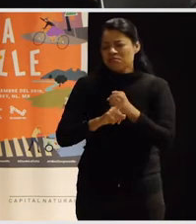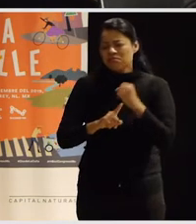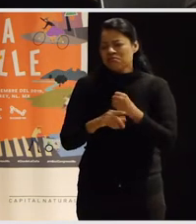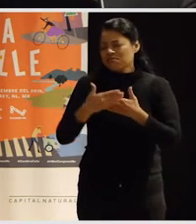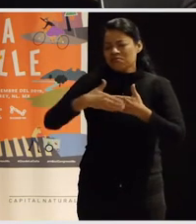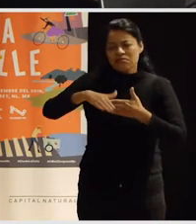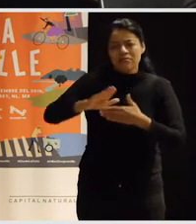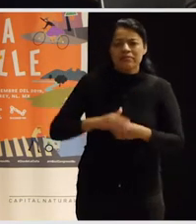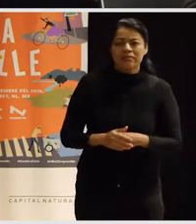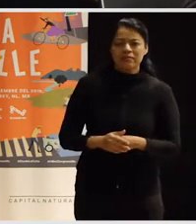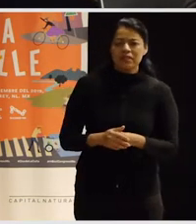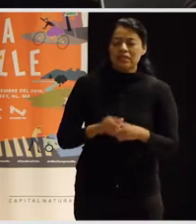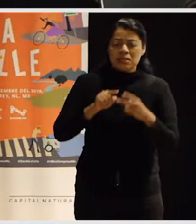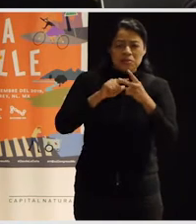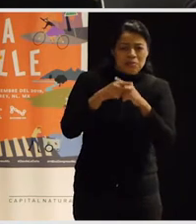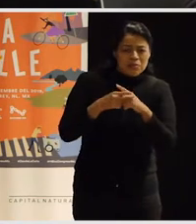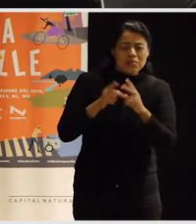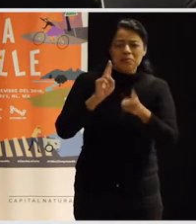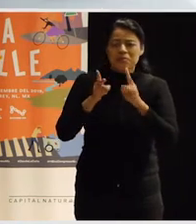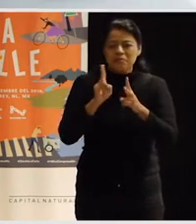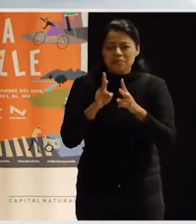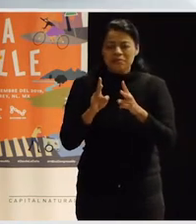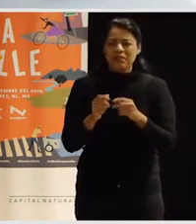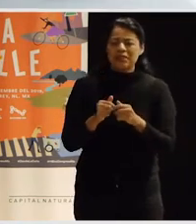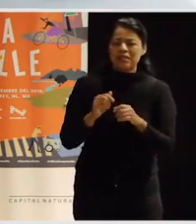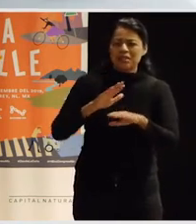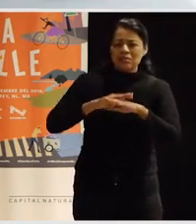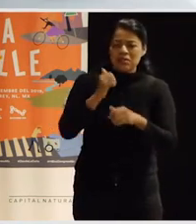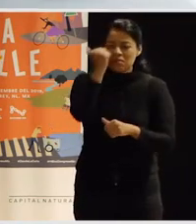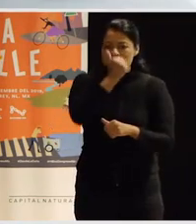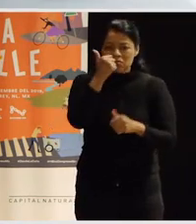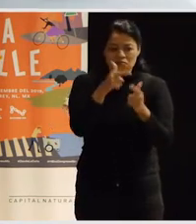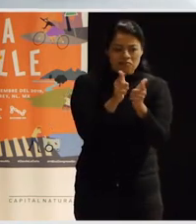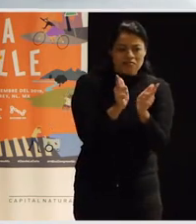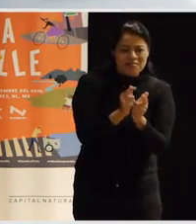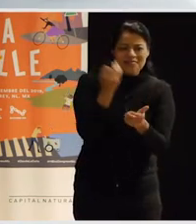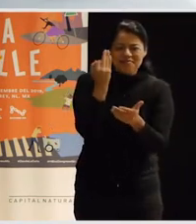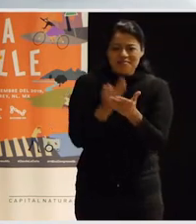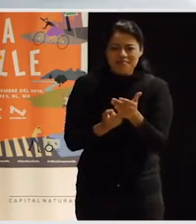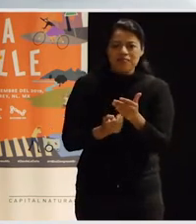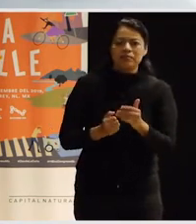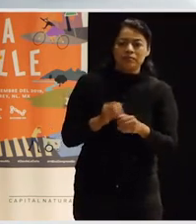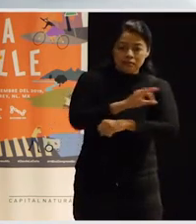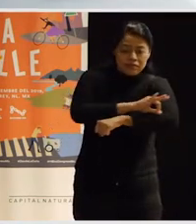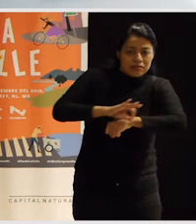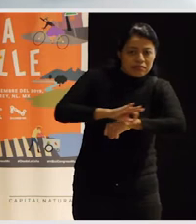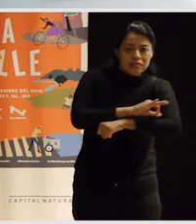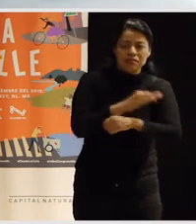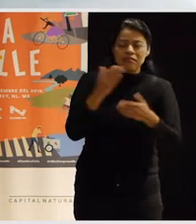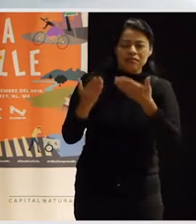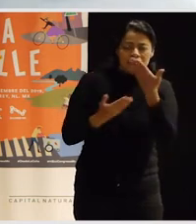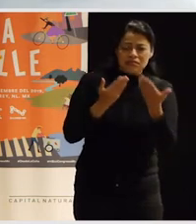poco a hablarlo en diferentes grupos de estudiantes, ¿no? Sobre todas esas partes que nos faltaban. Digamos que durante la carrera de arquitectura estudiamos la carrera